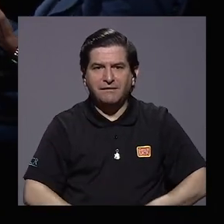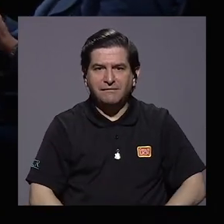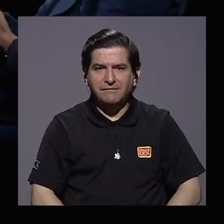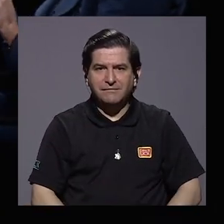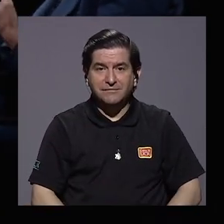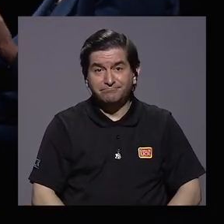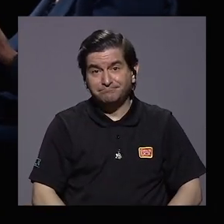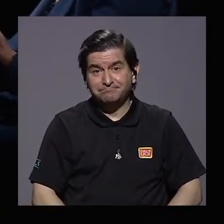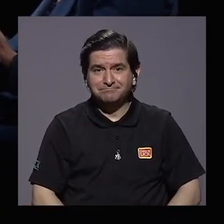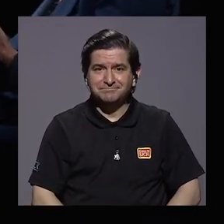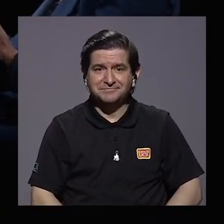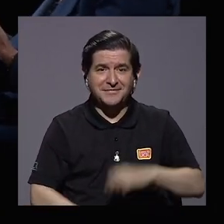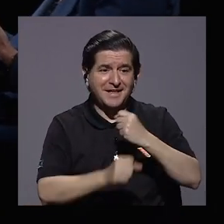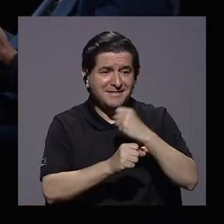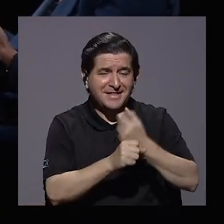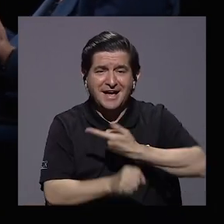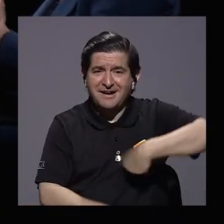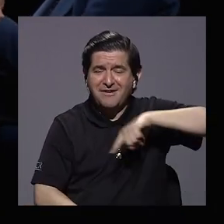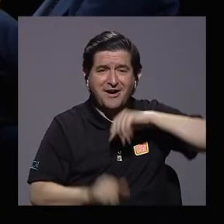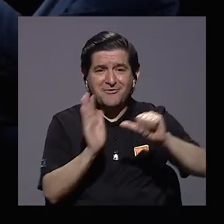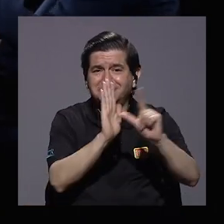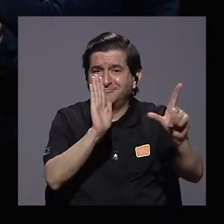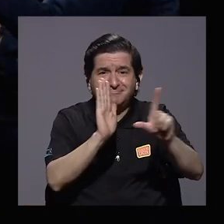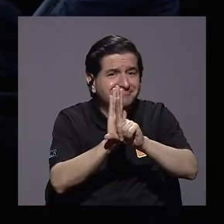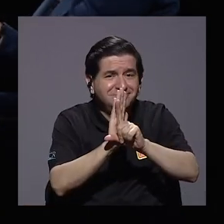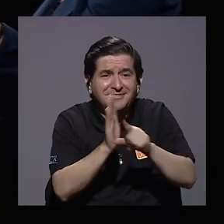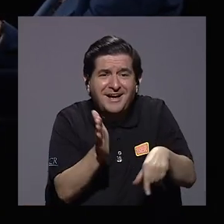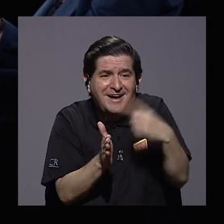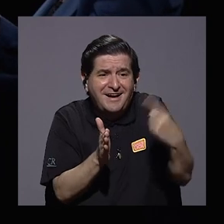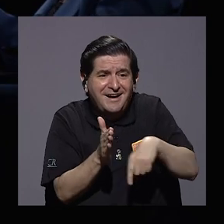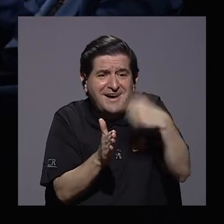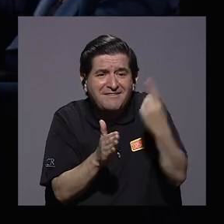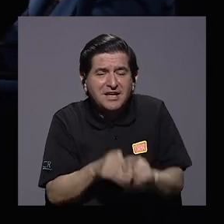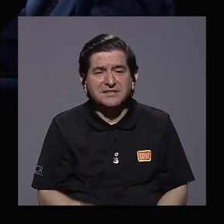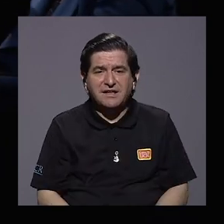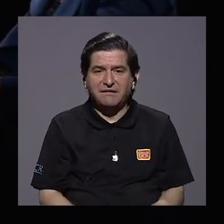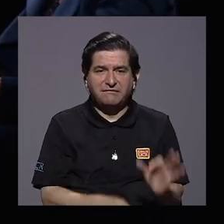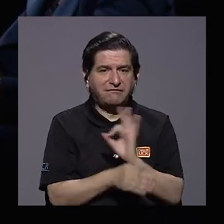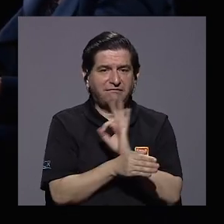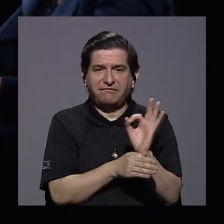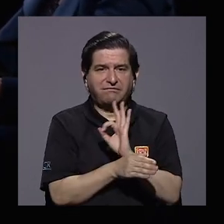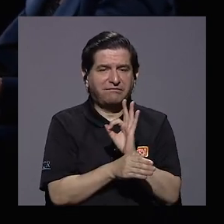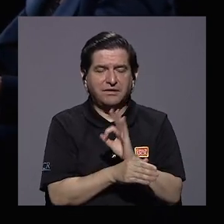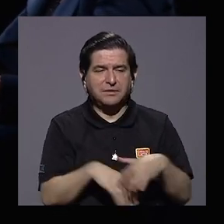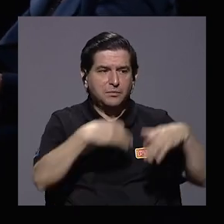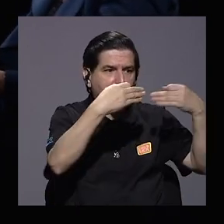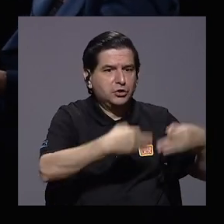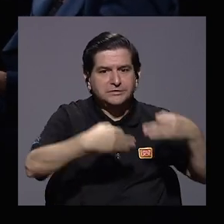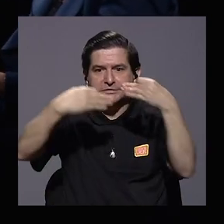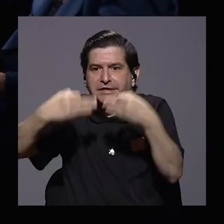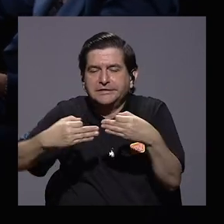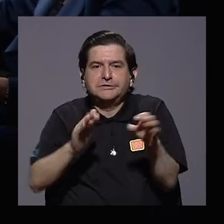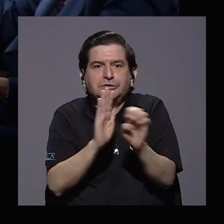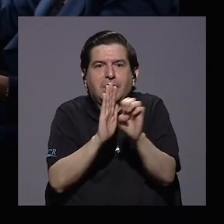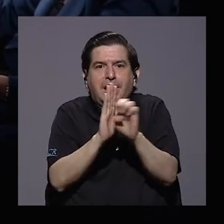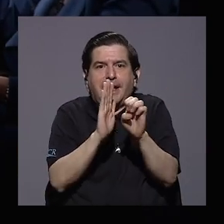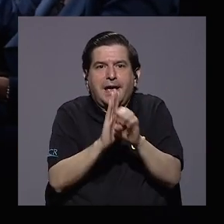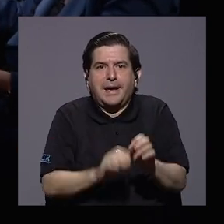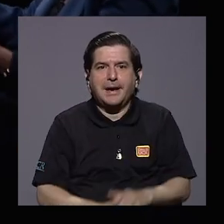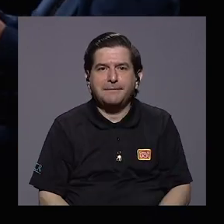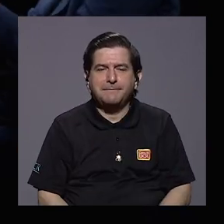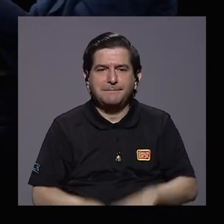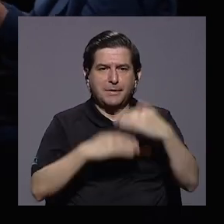los esfuerzos que hacemos desde la Asamblea Legislativa muchas veces se vienen abajo por las directrices que se toman, como por ejemplo con la